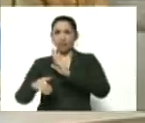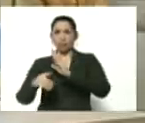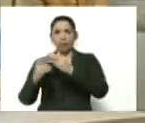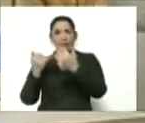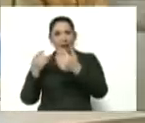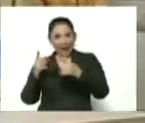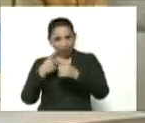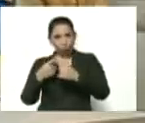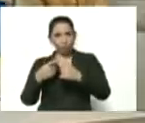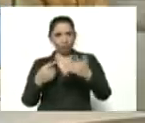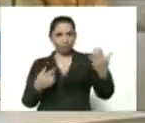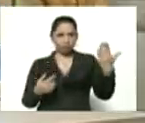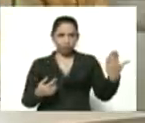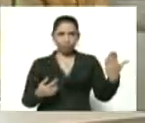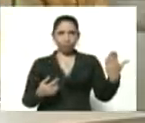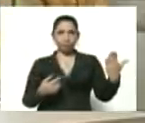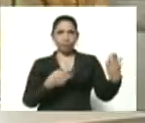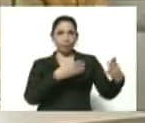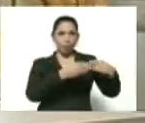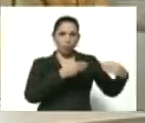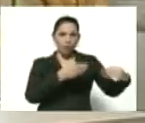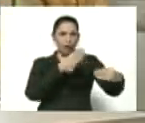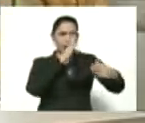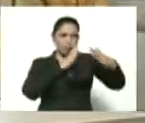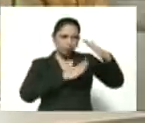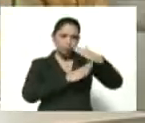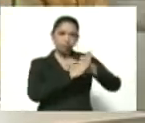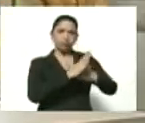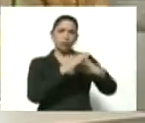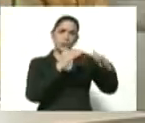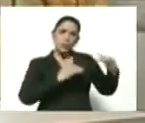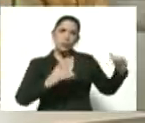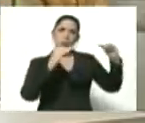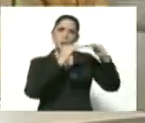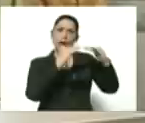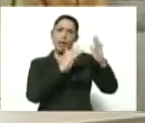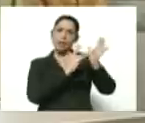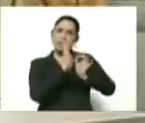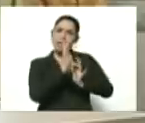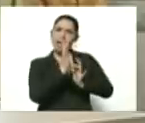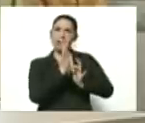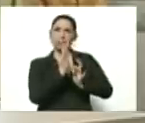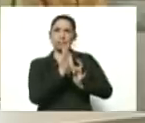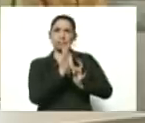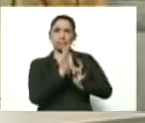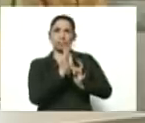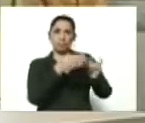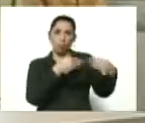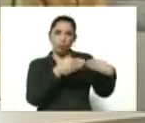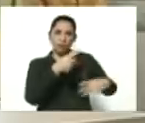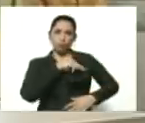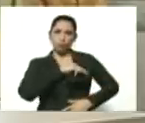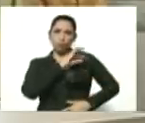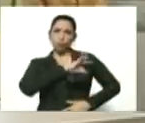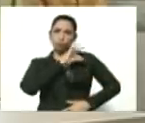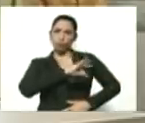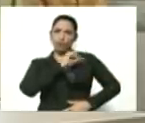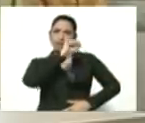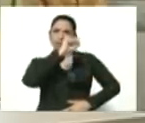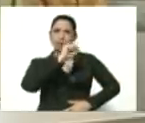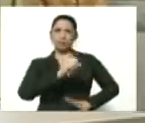nuestro modestamente solidario igualitario cristiano socialista